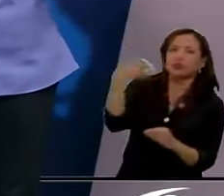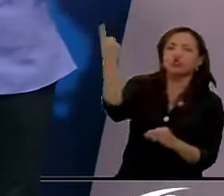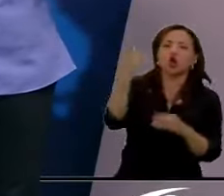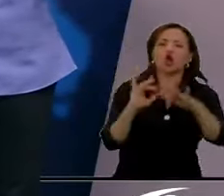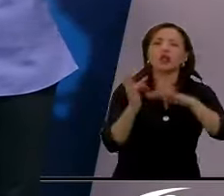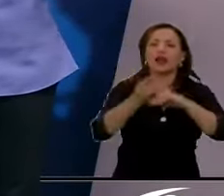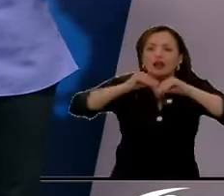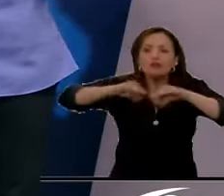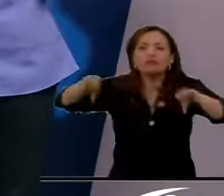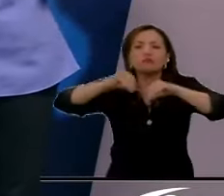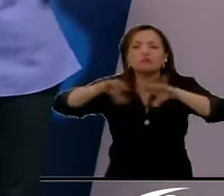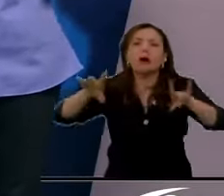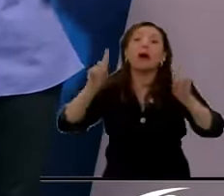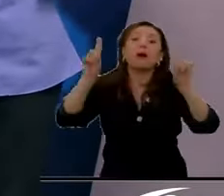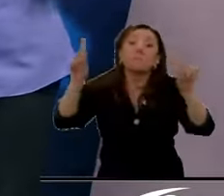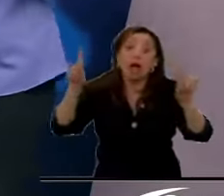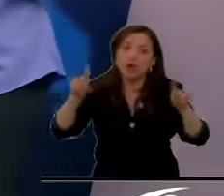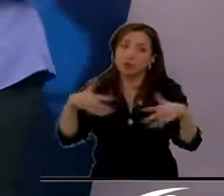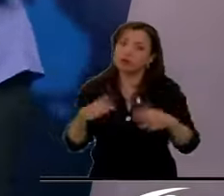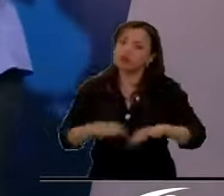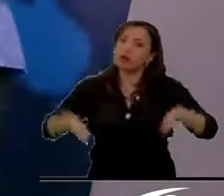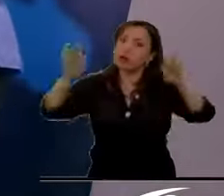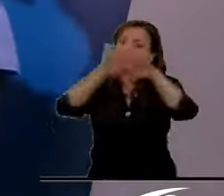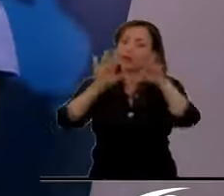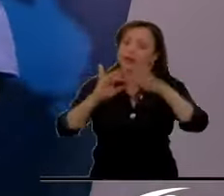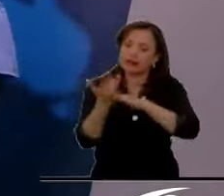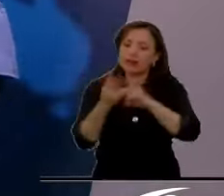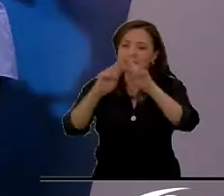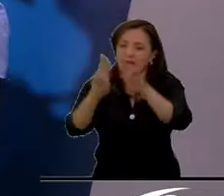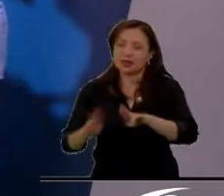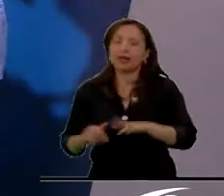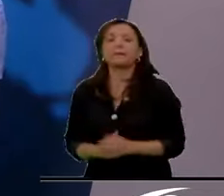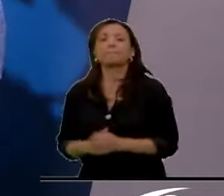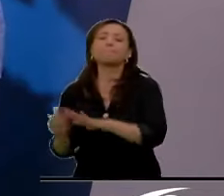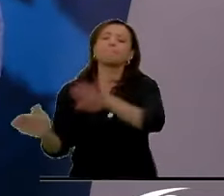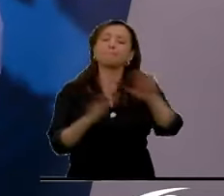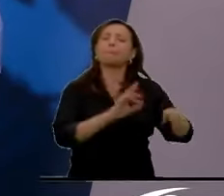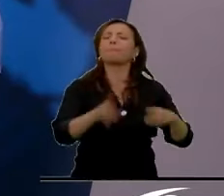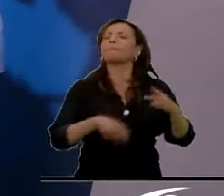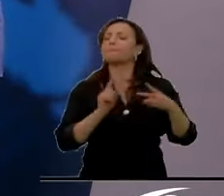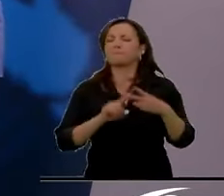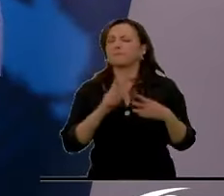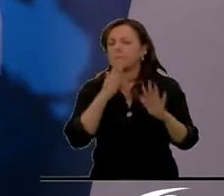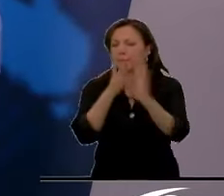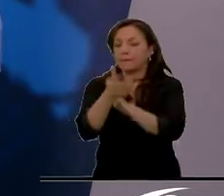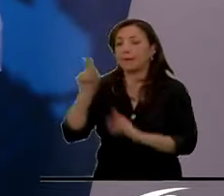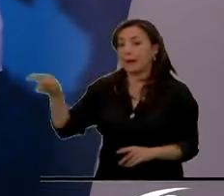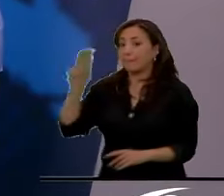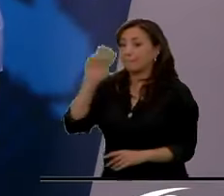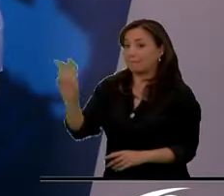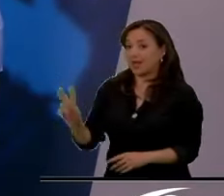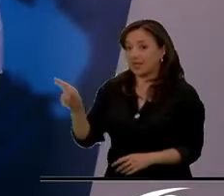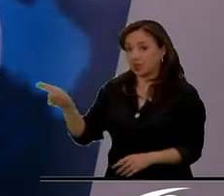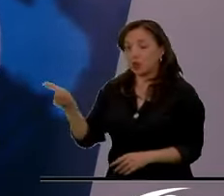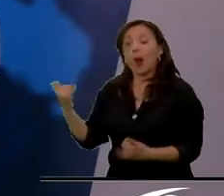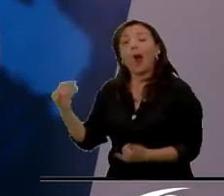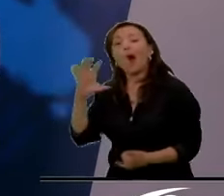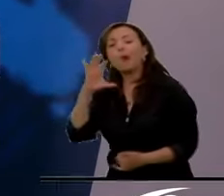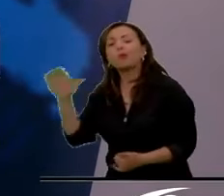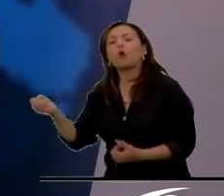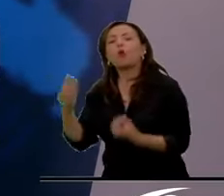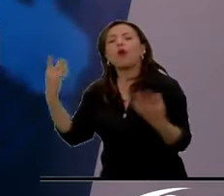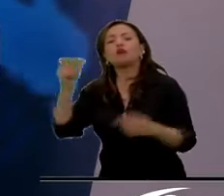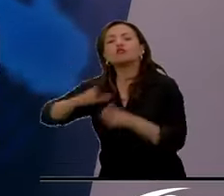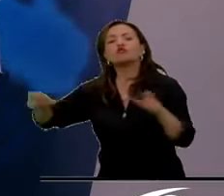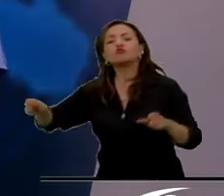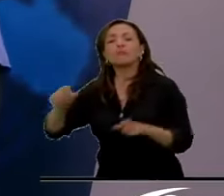sociales, que de todas maneras son importantes. Les cuento, además, en Venezuela hay, en este momento, 28 millones